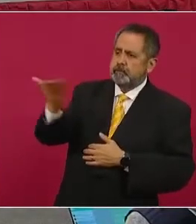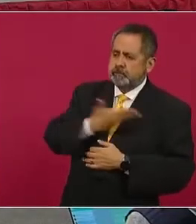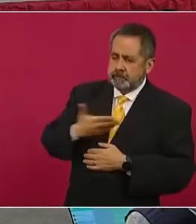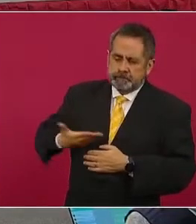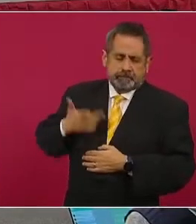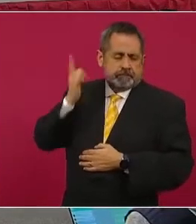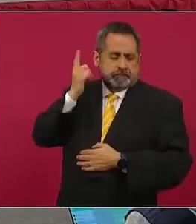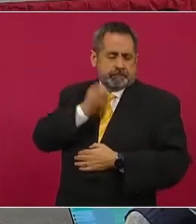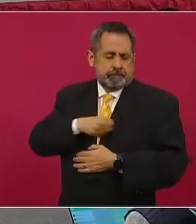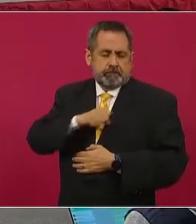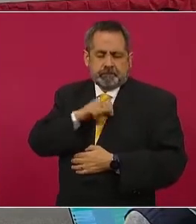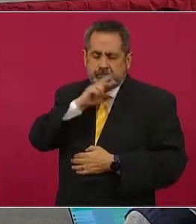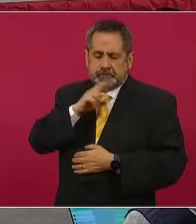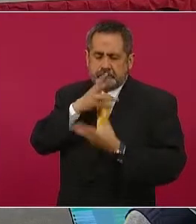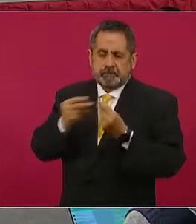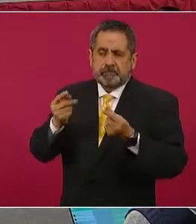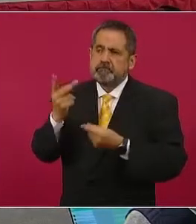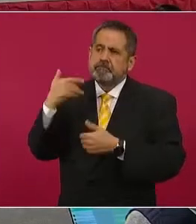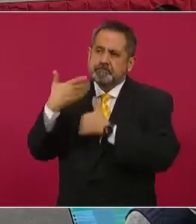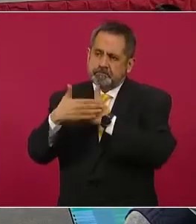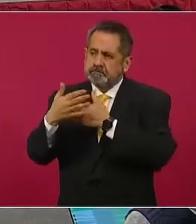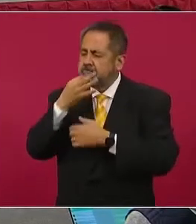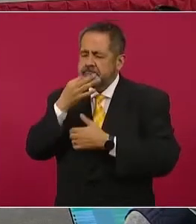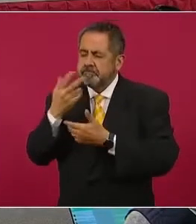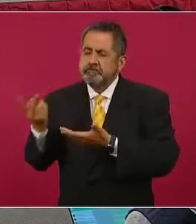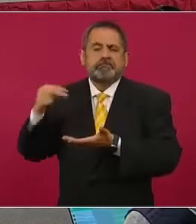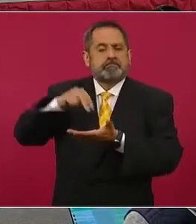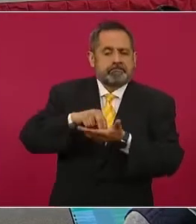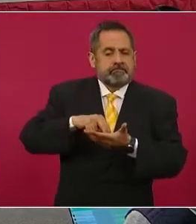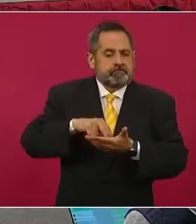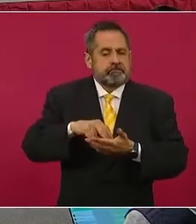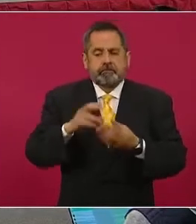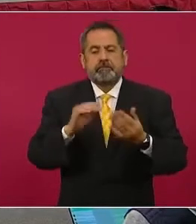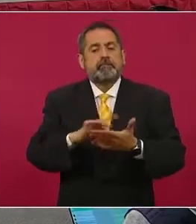recuperación y que pueda estar aquí de vuelta muy pronto. Muchas gracias.